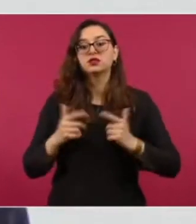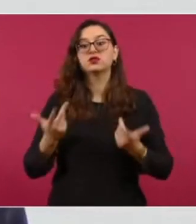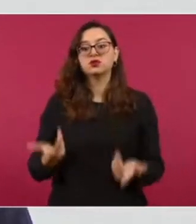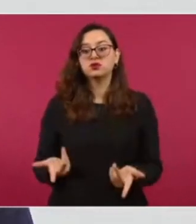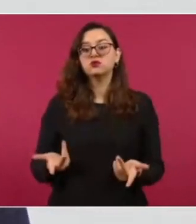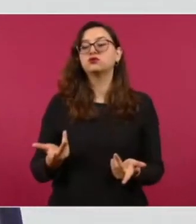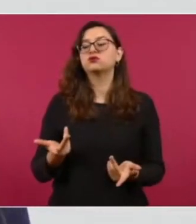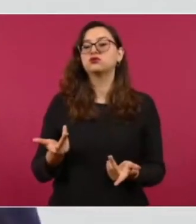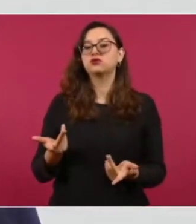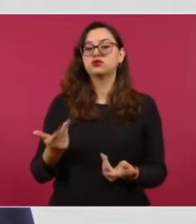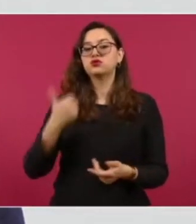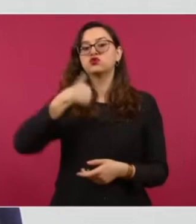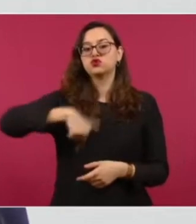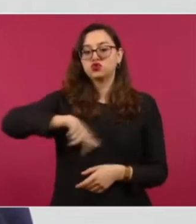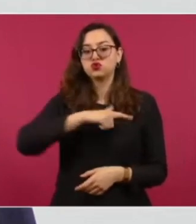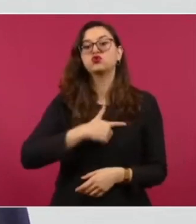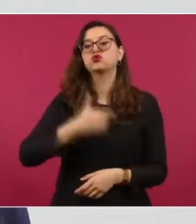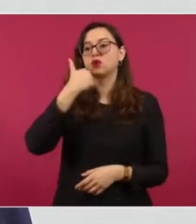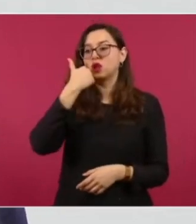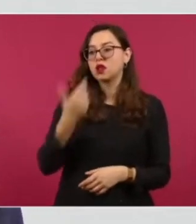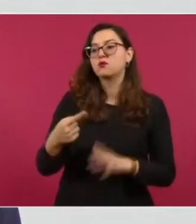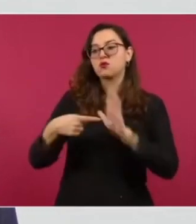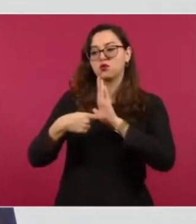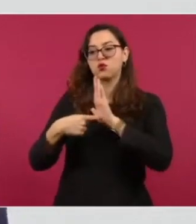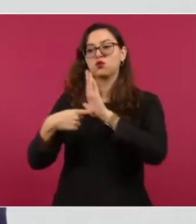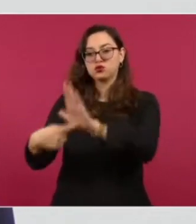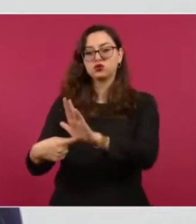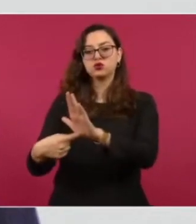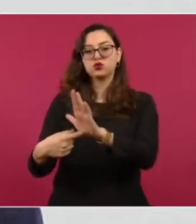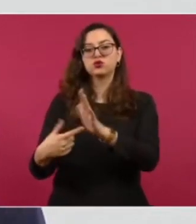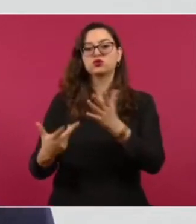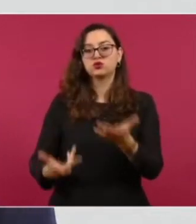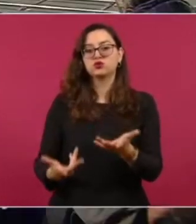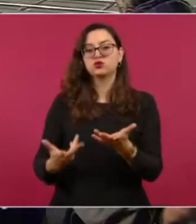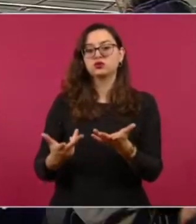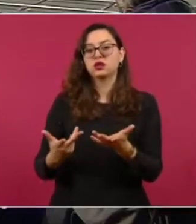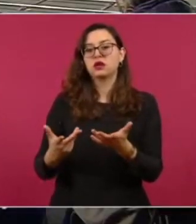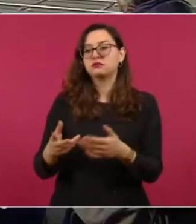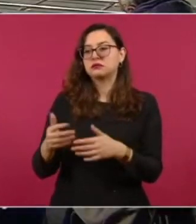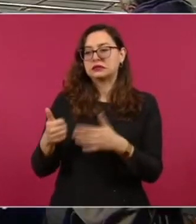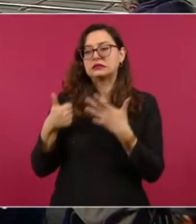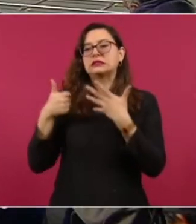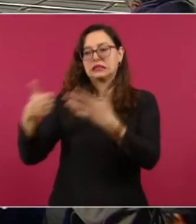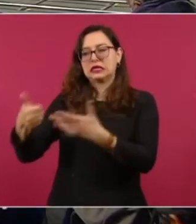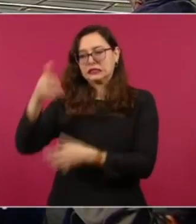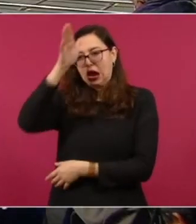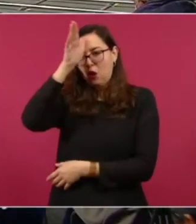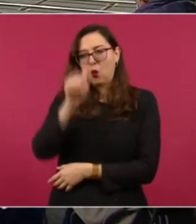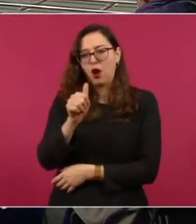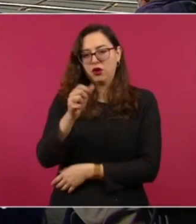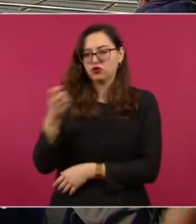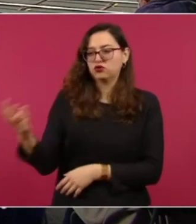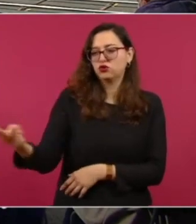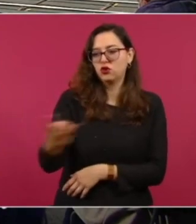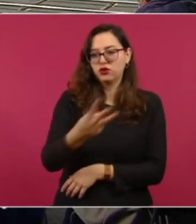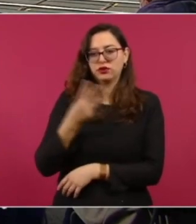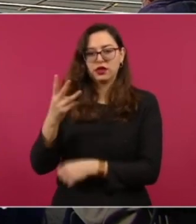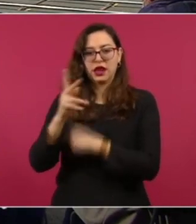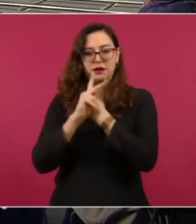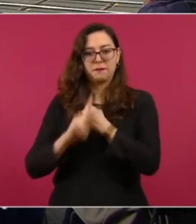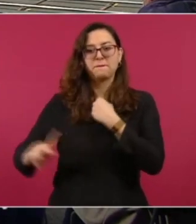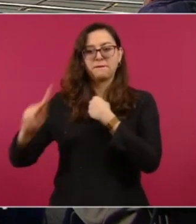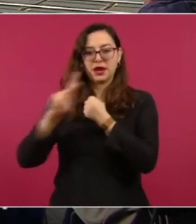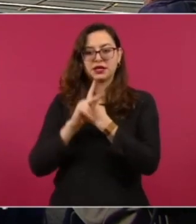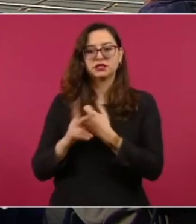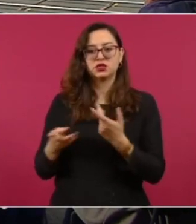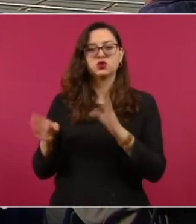trabajos queremos compartirles con ustedes los seis puntos comunes que se llevaron a cabo en